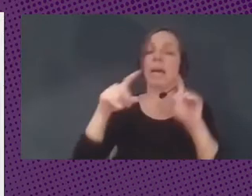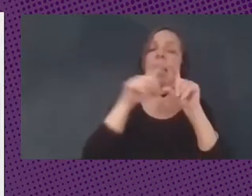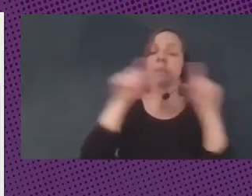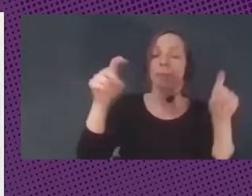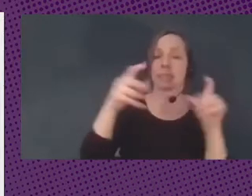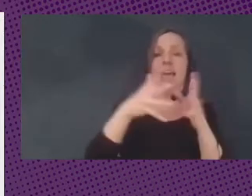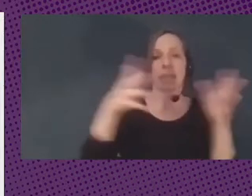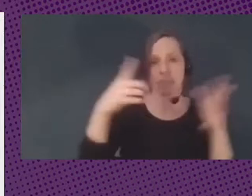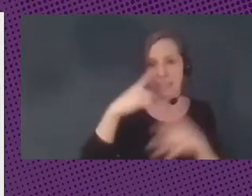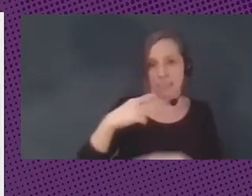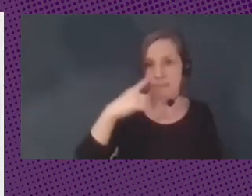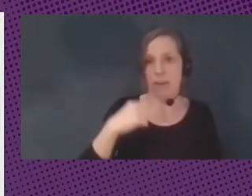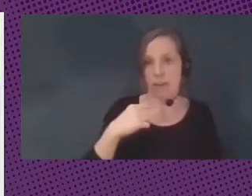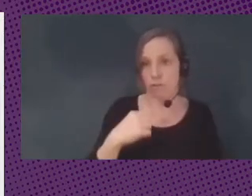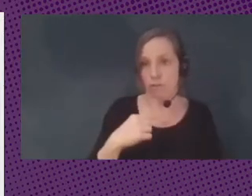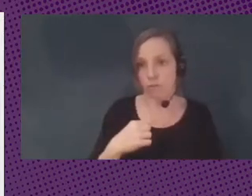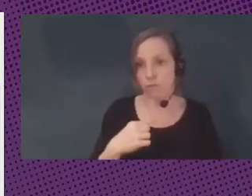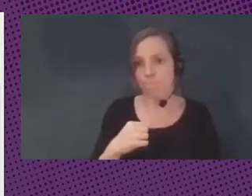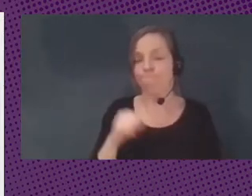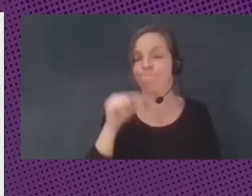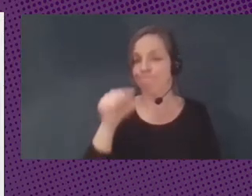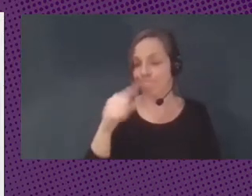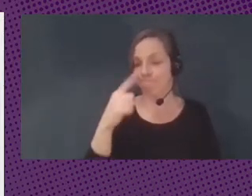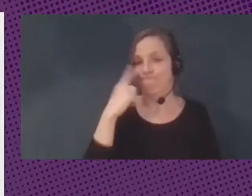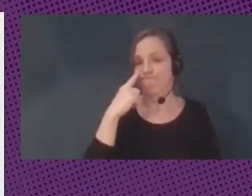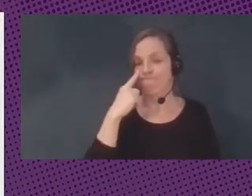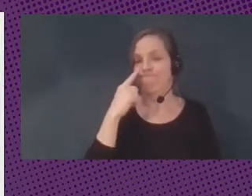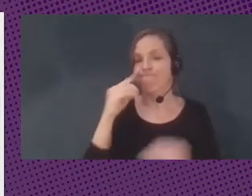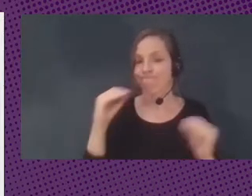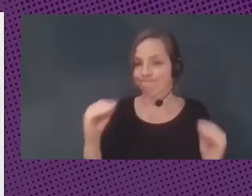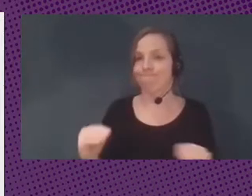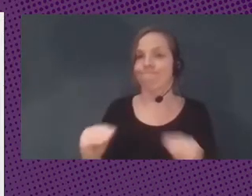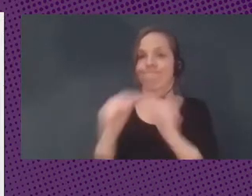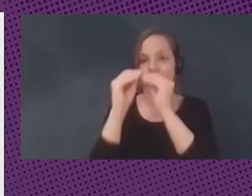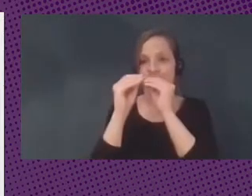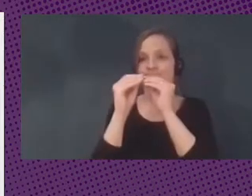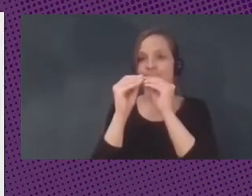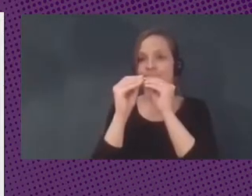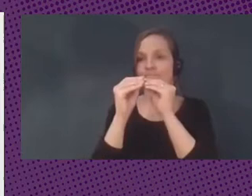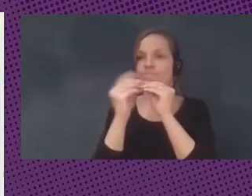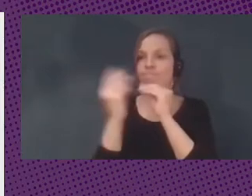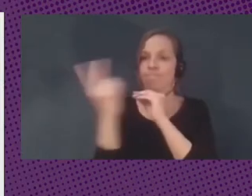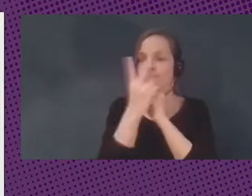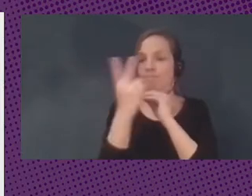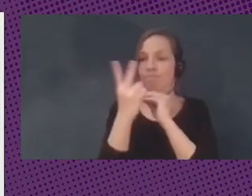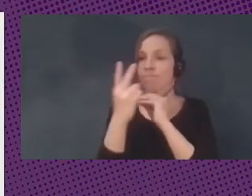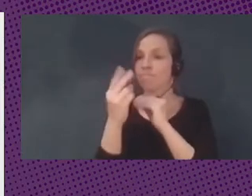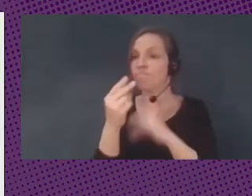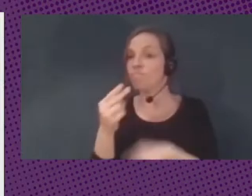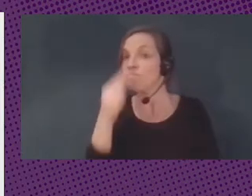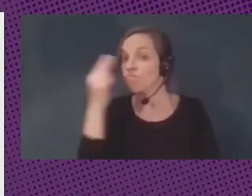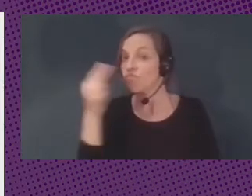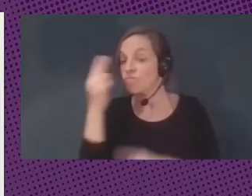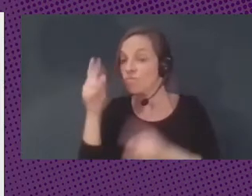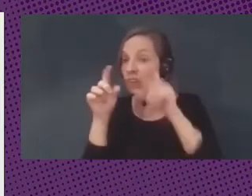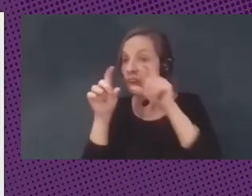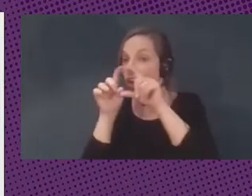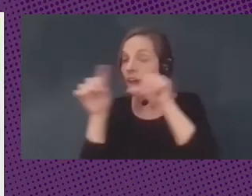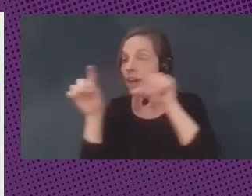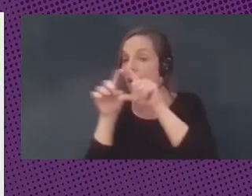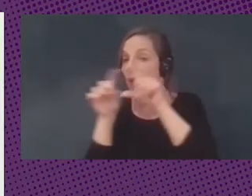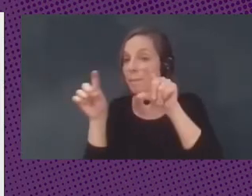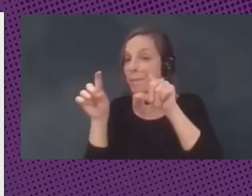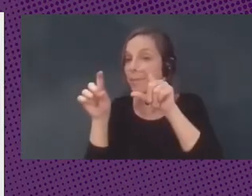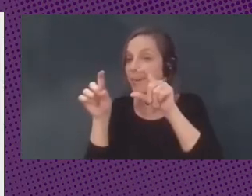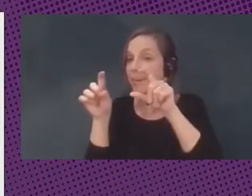es en este punto donde encontramos una coincidencia total una convergencia entre los intereses de las grandes de